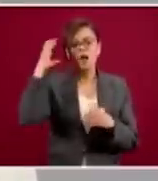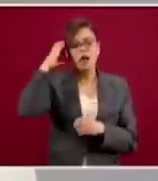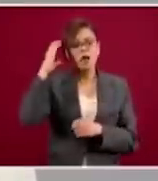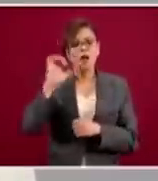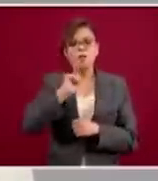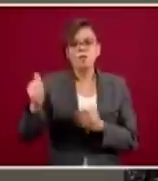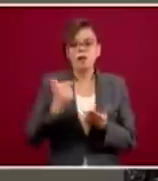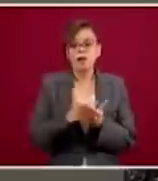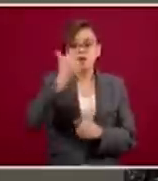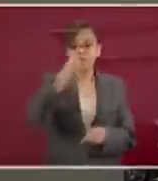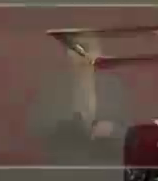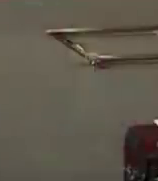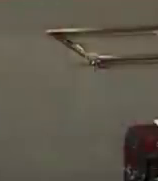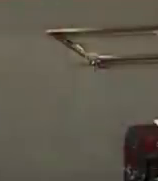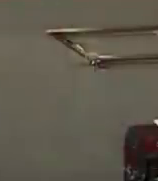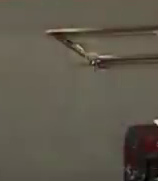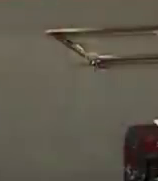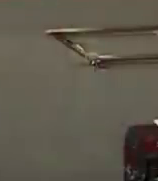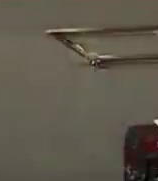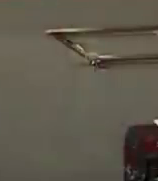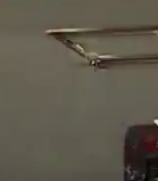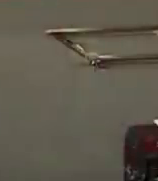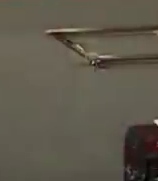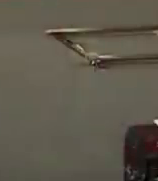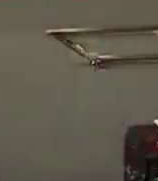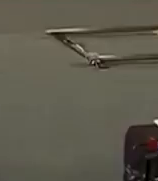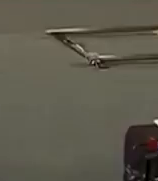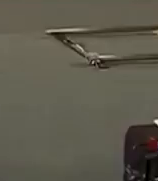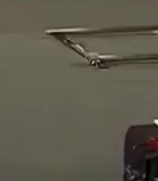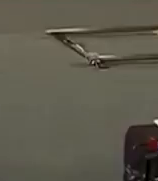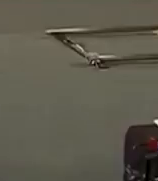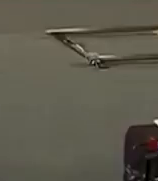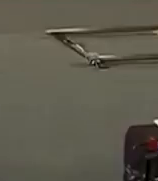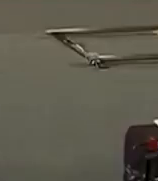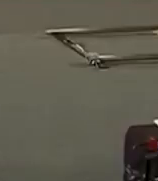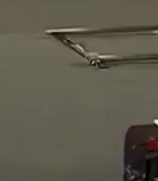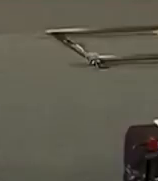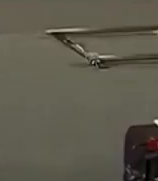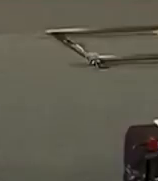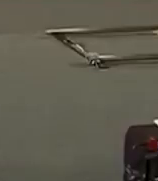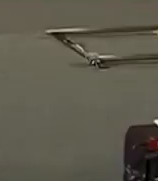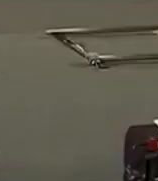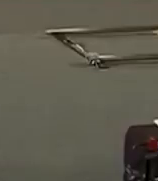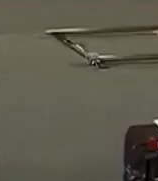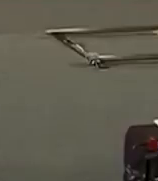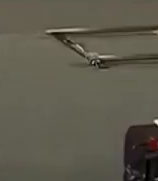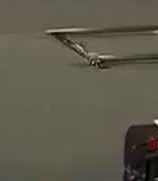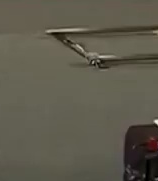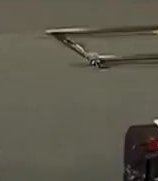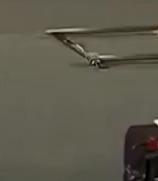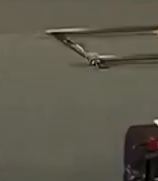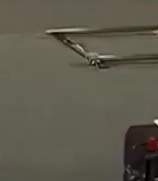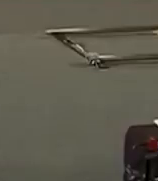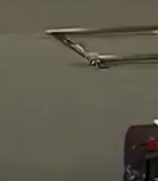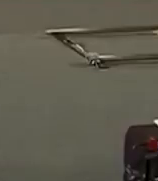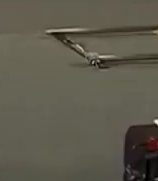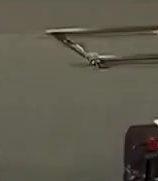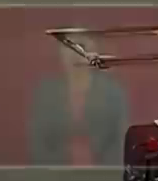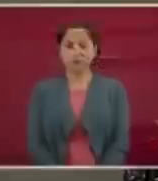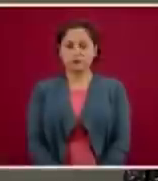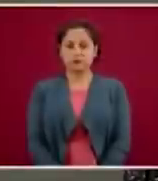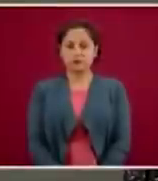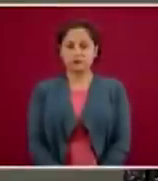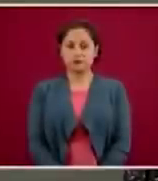necesariamente existen suficientes enchufes, enchufes eléctricos. Y en el manejo de una persona en estado crítico se